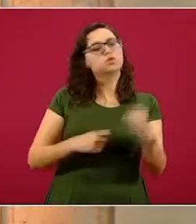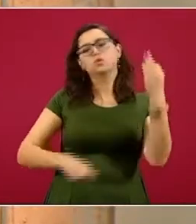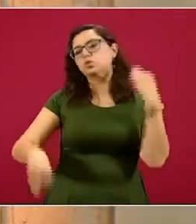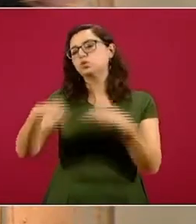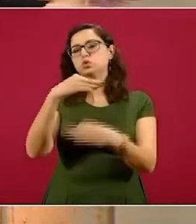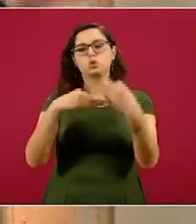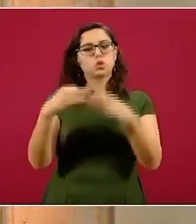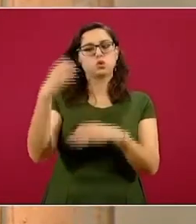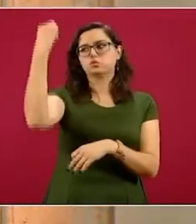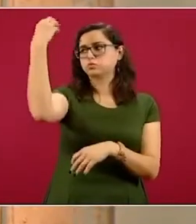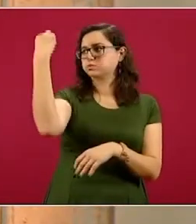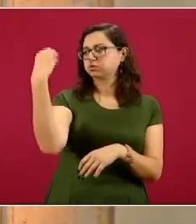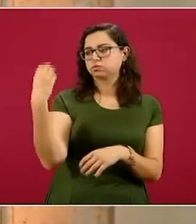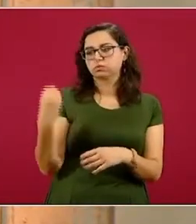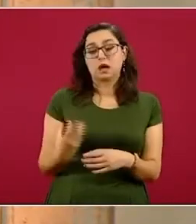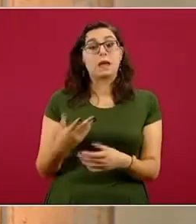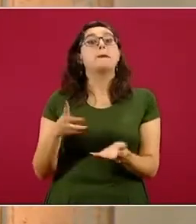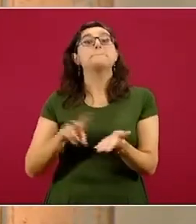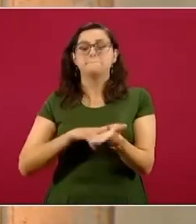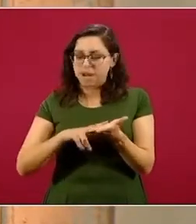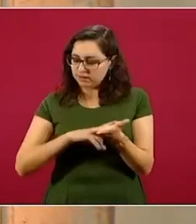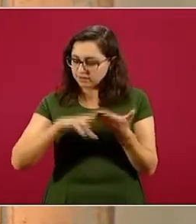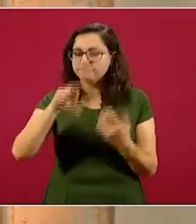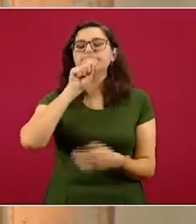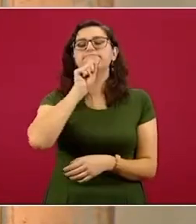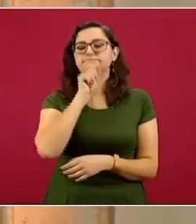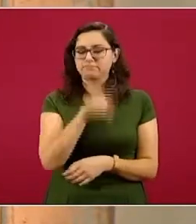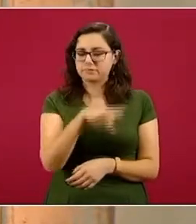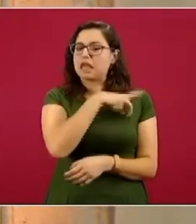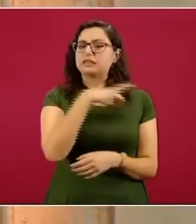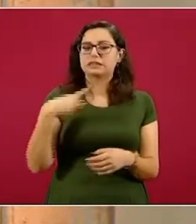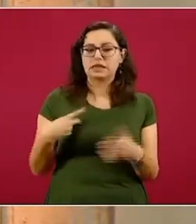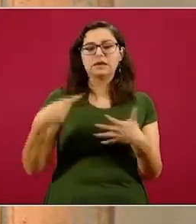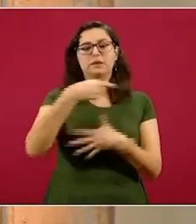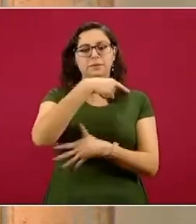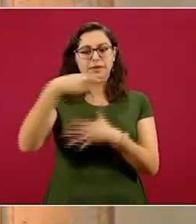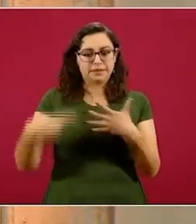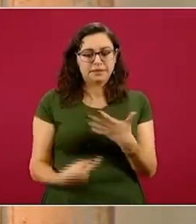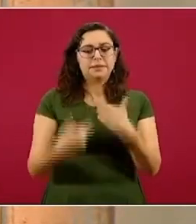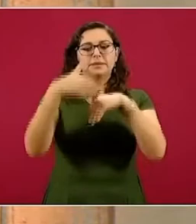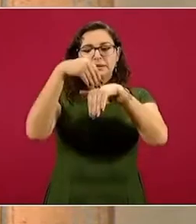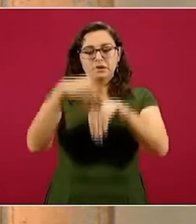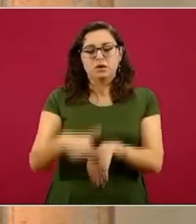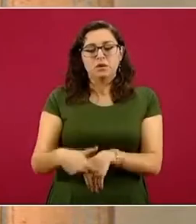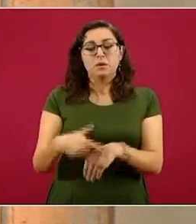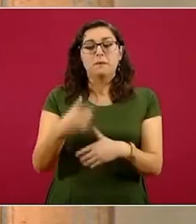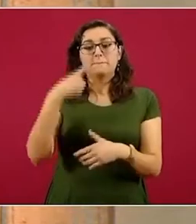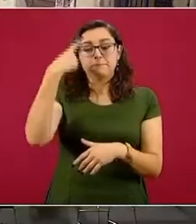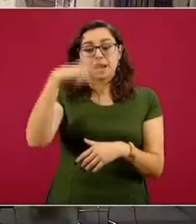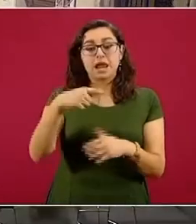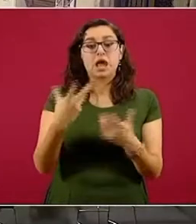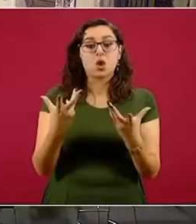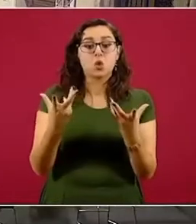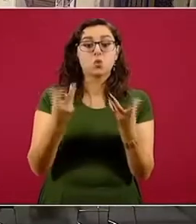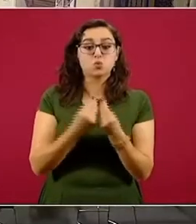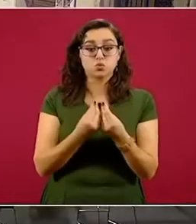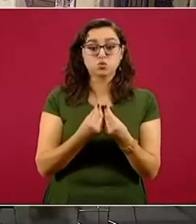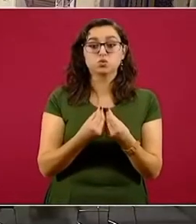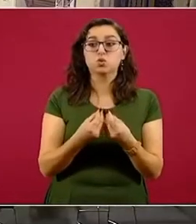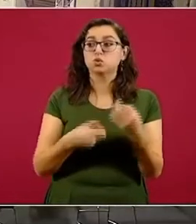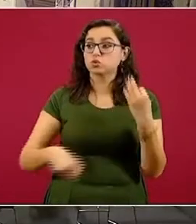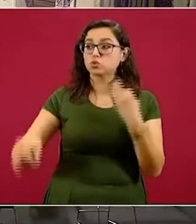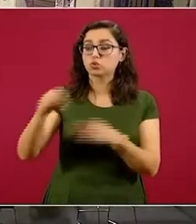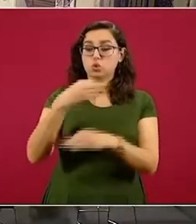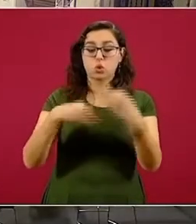general de Epidemiología. Mientras tanto, los casos sospechosos con posibilidad de resultado de la enfermedad COVID-19 aumentaron a 71